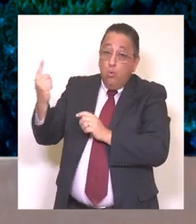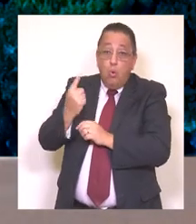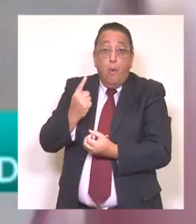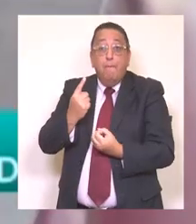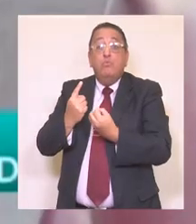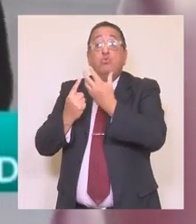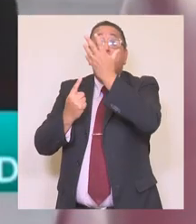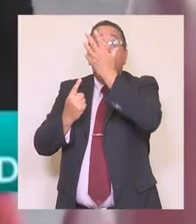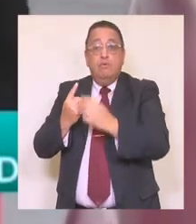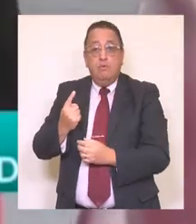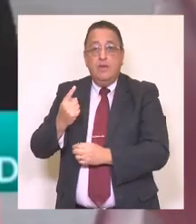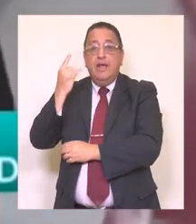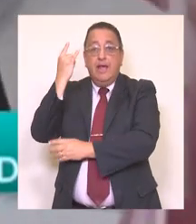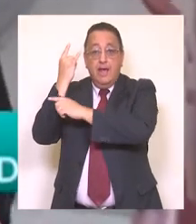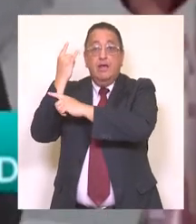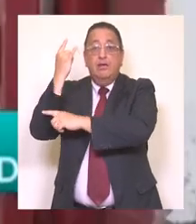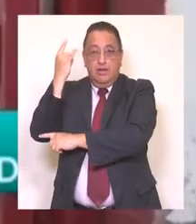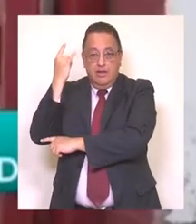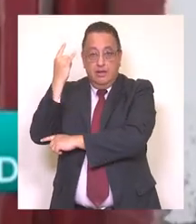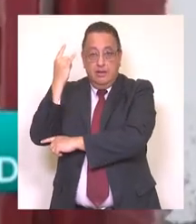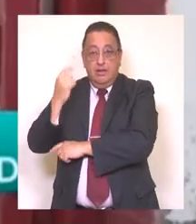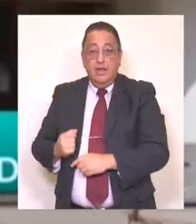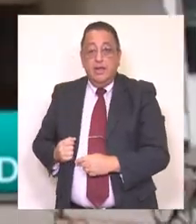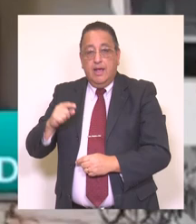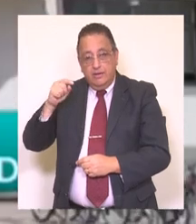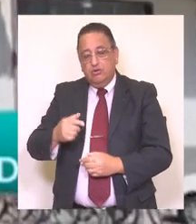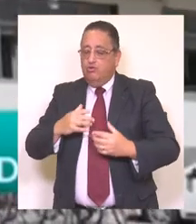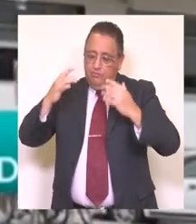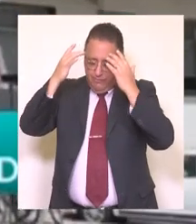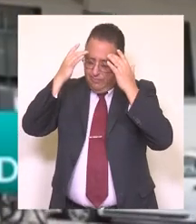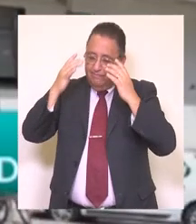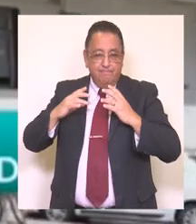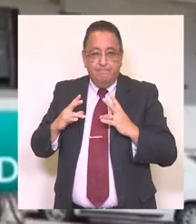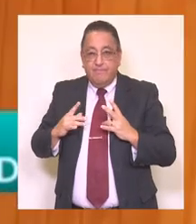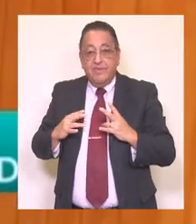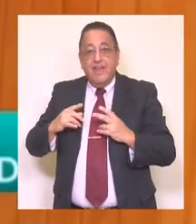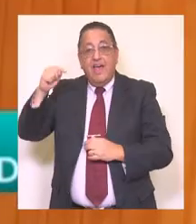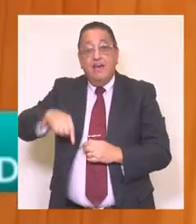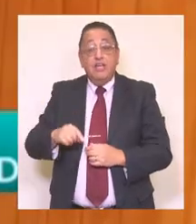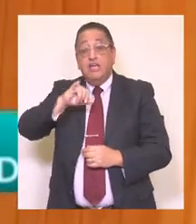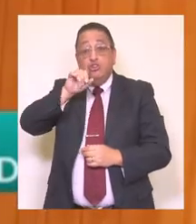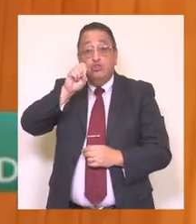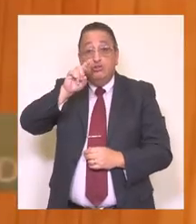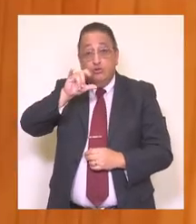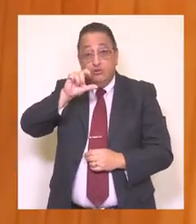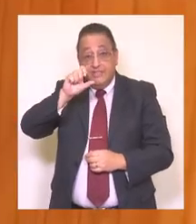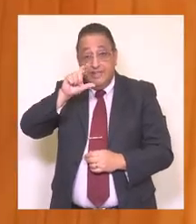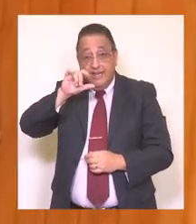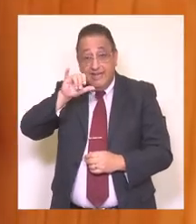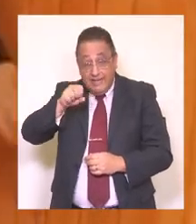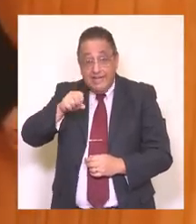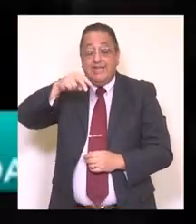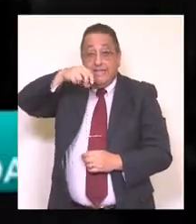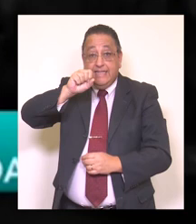agregar un profesional del área jurídica, en definitiva, de las leyes. Por eso, nos sentimos contentos de que